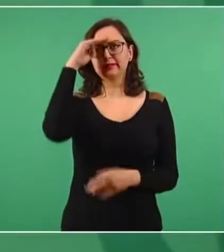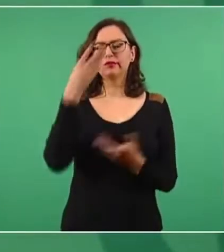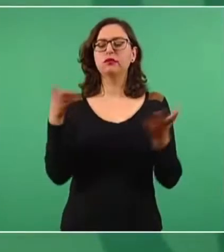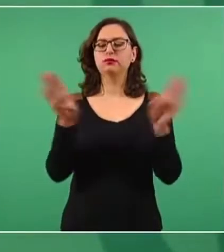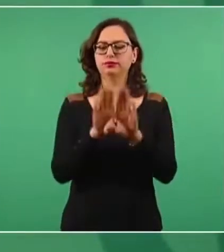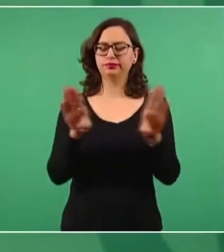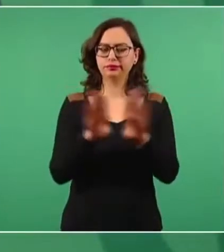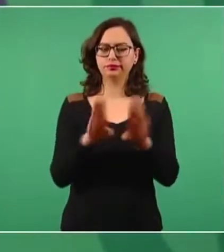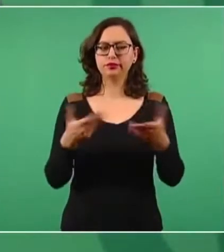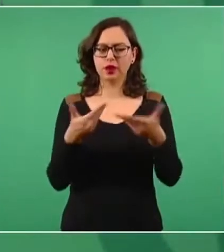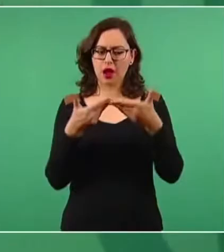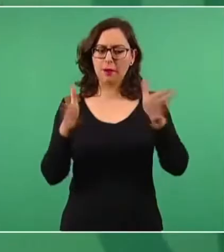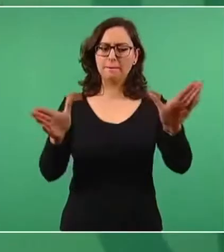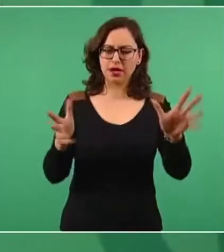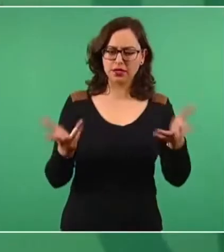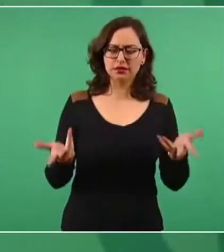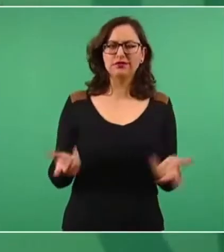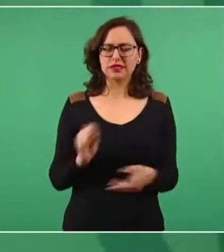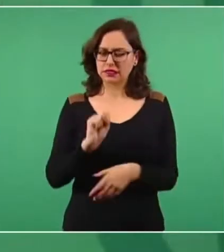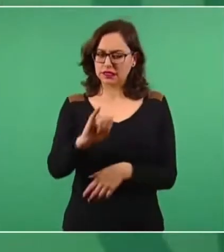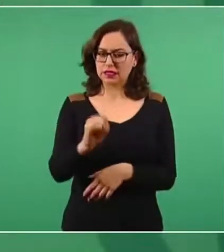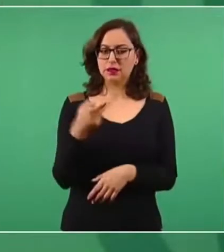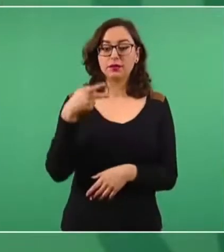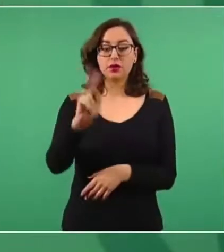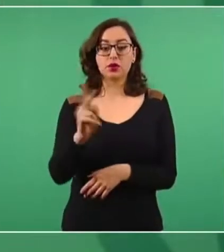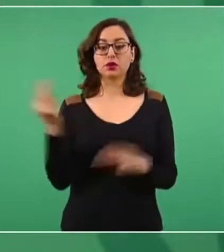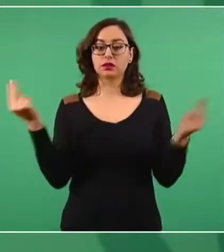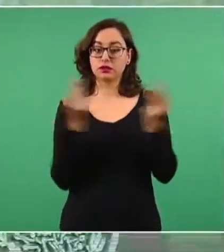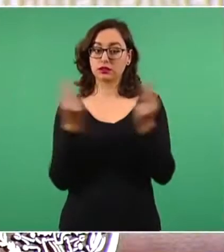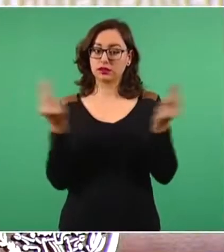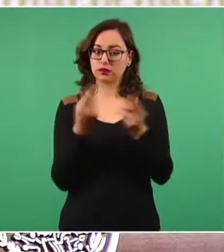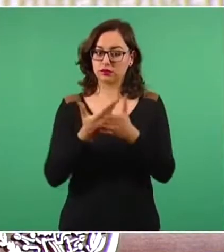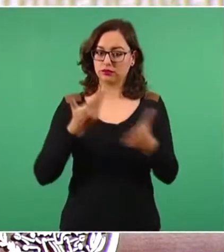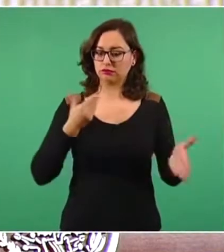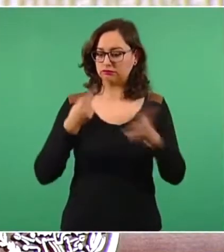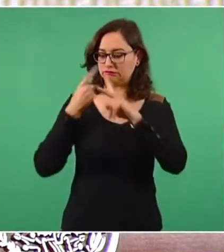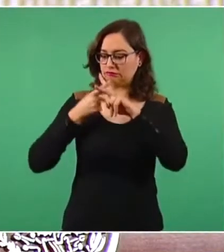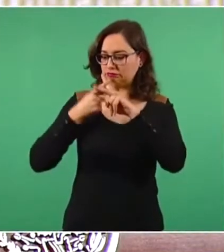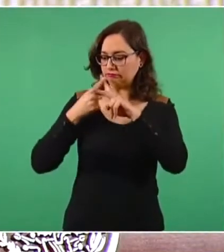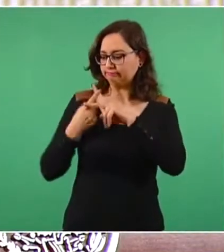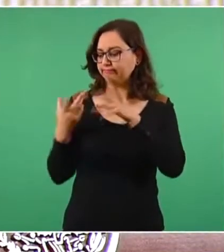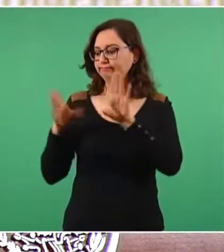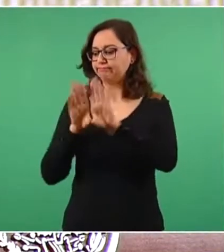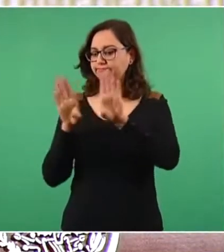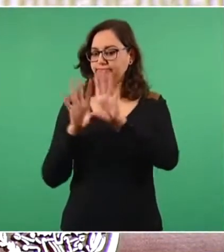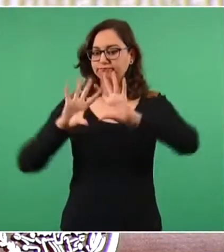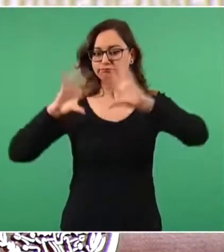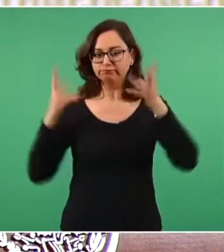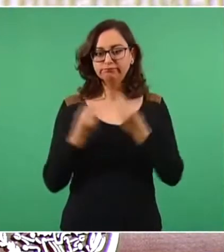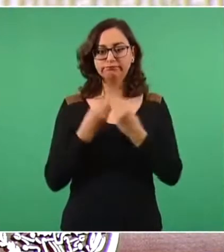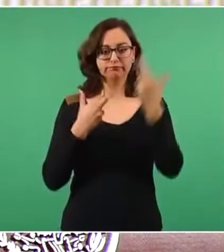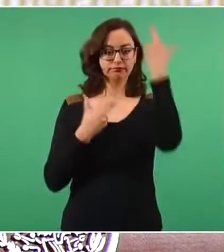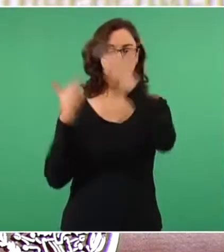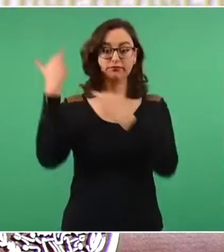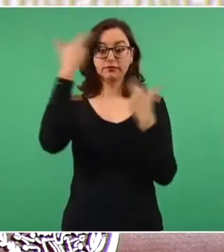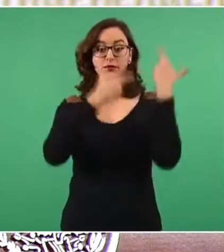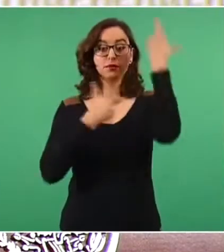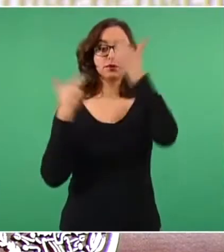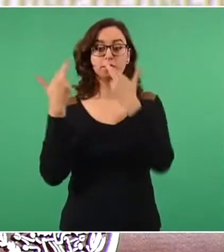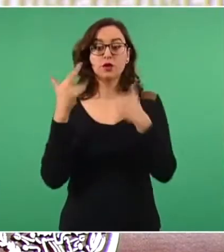balance general, porque todo lo que